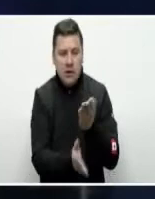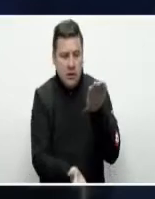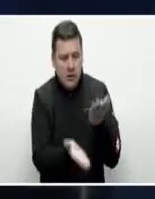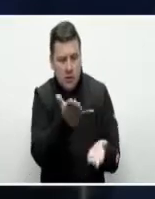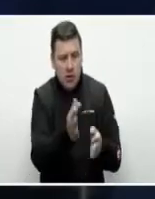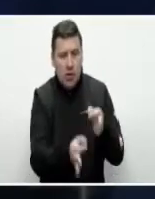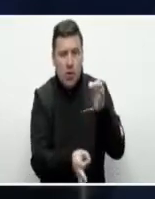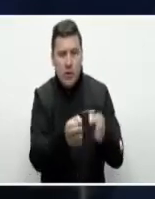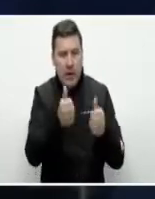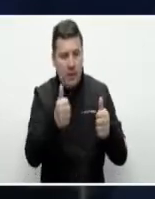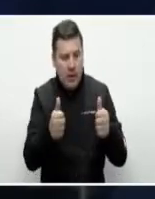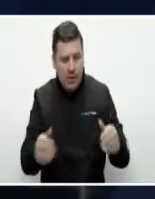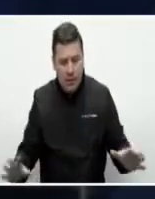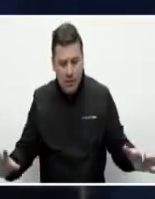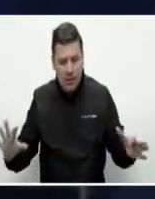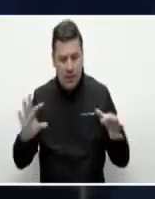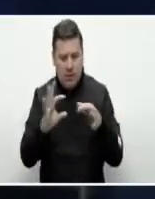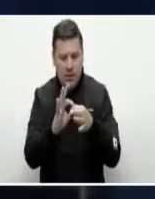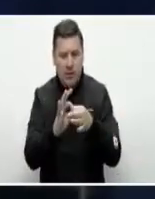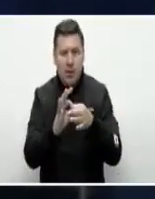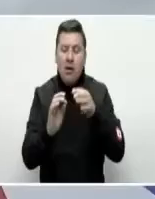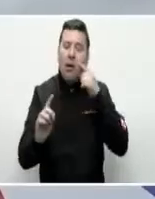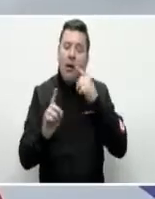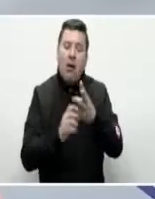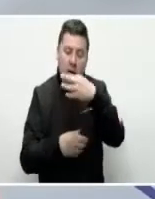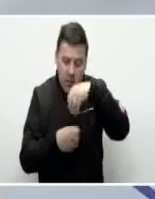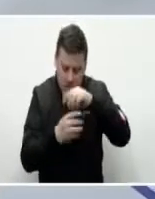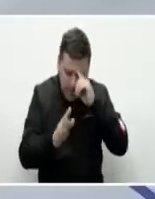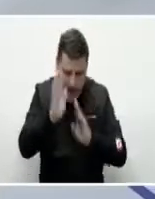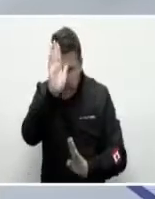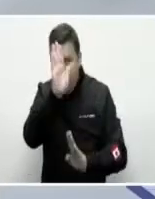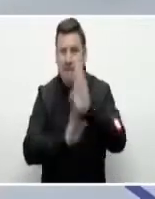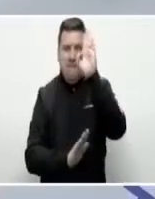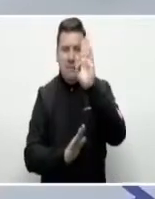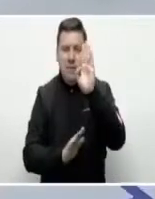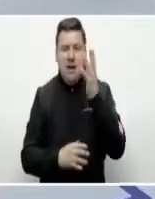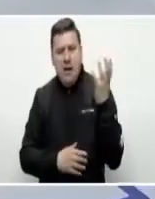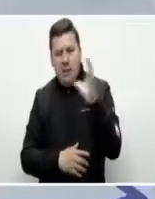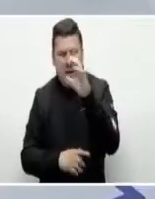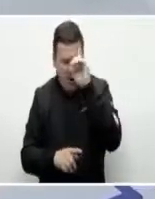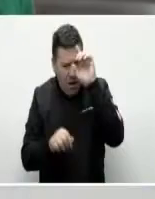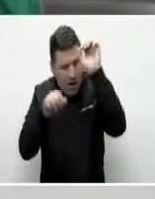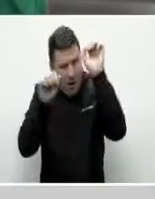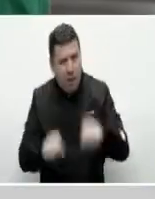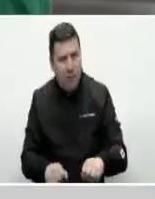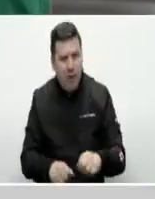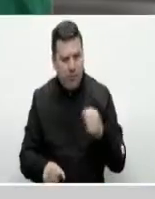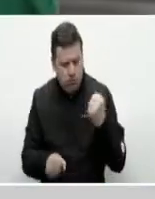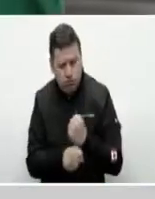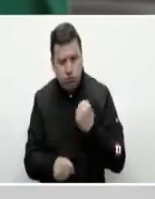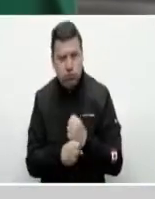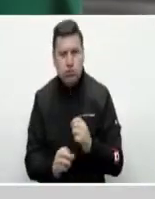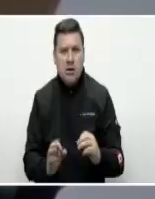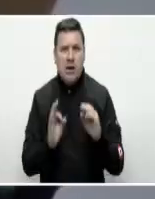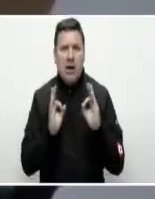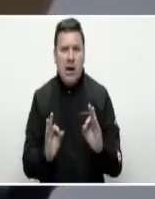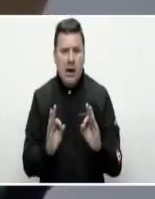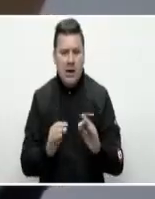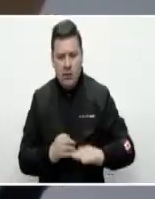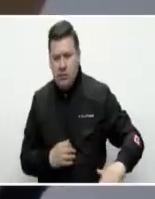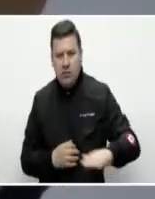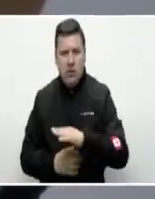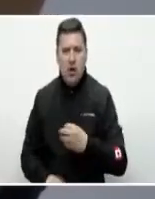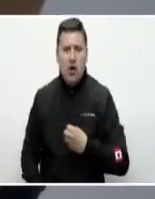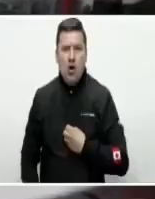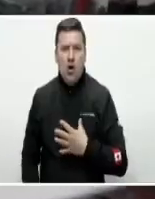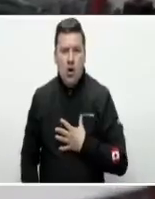y también emprendimiento. Un país capaz de generar empleo de calidad, de darle